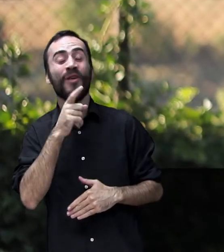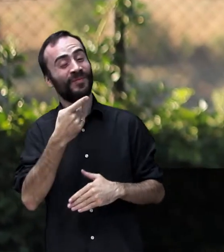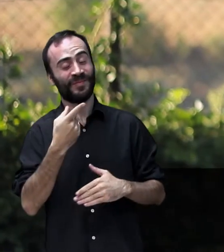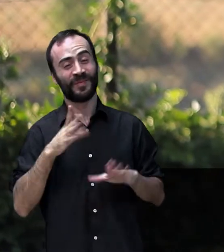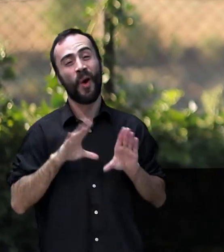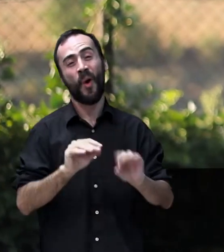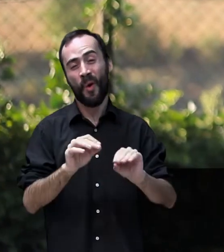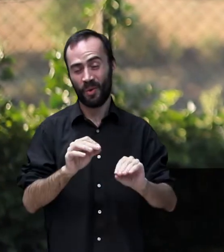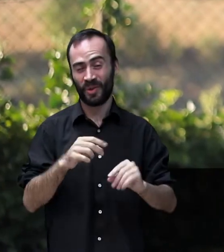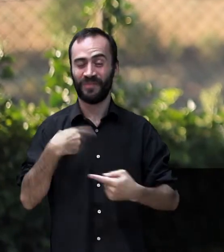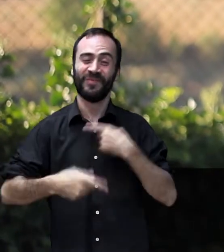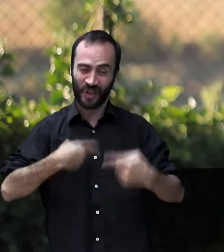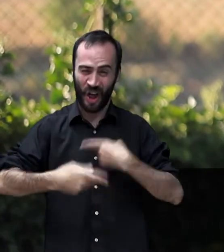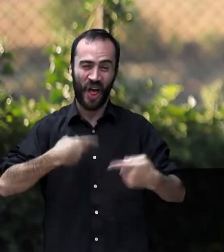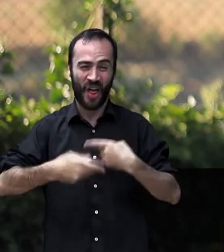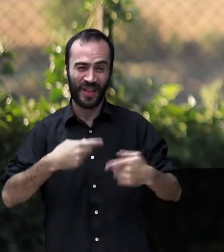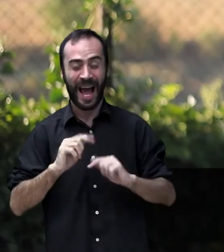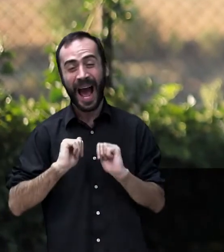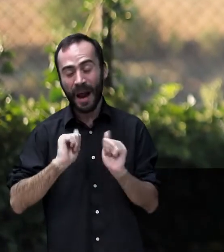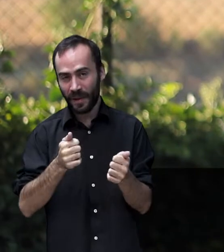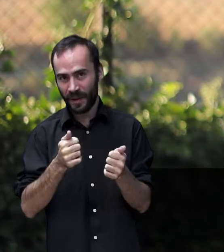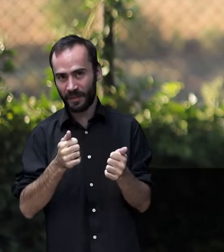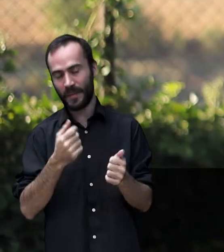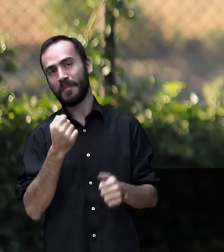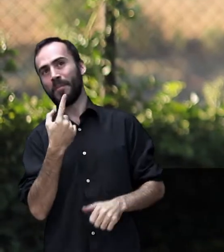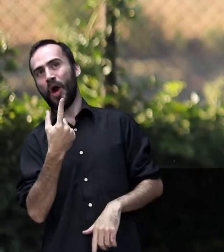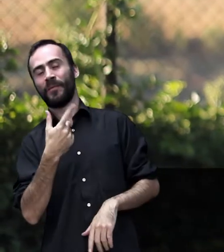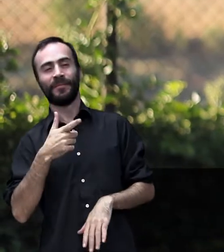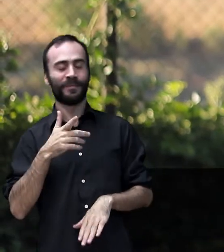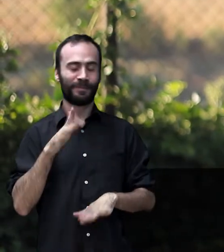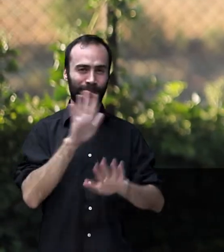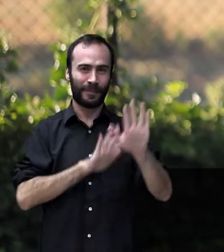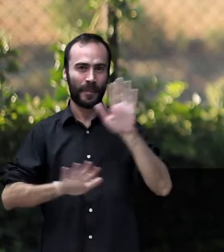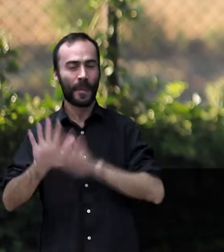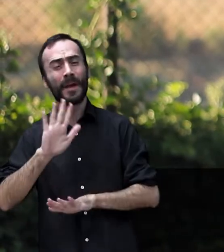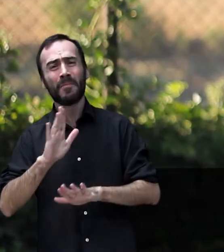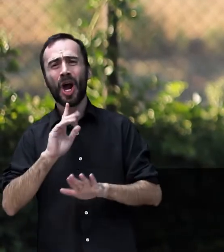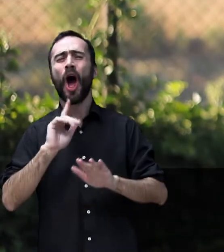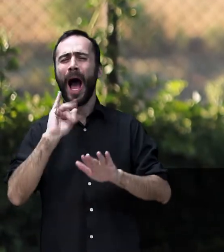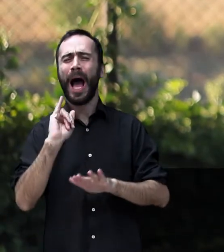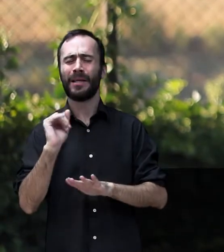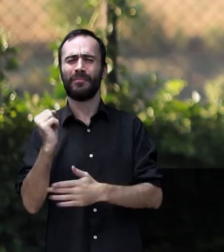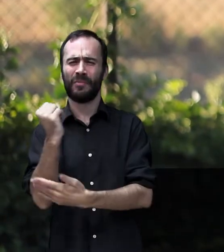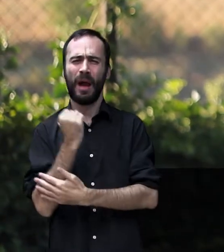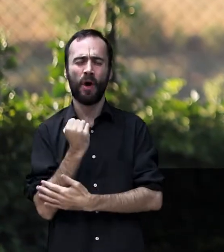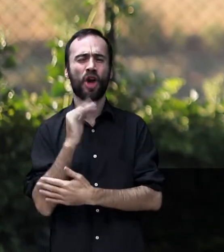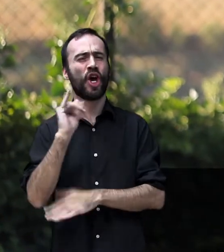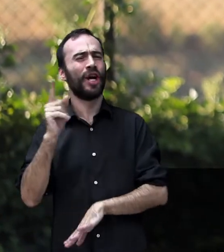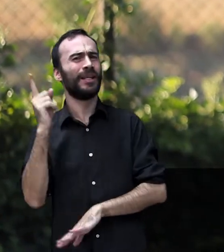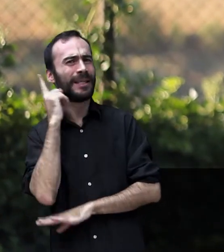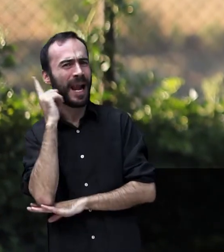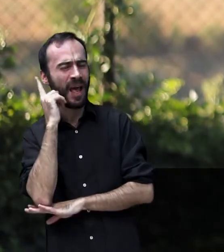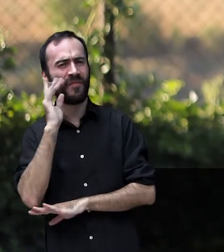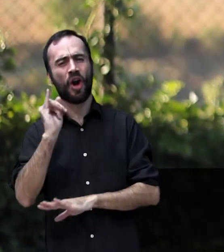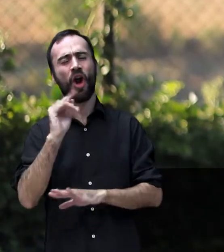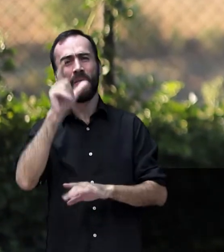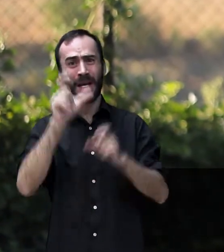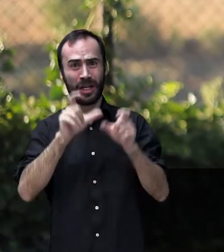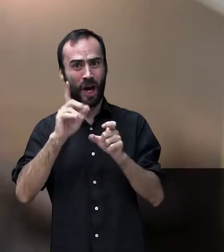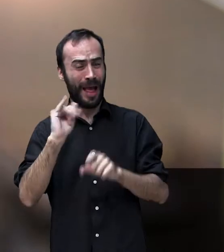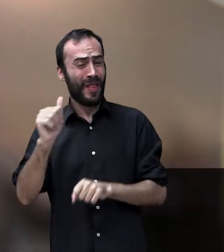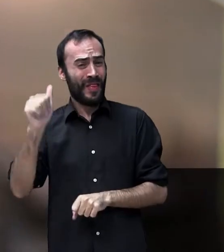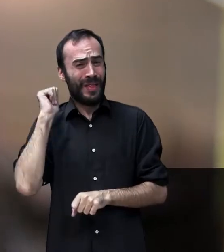uno lo utiliza por primera vez, quizás tiene sus dificultades. Un teléfono de apoyo importante. Hay unas personas detrás de ese teléfono que